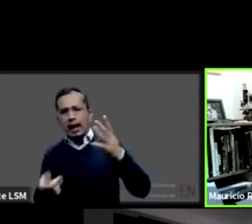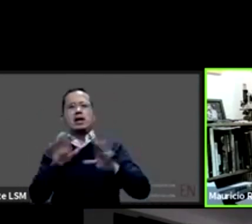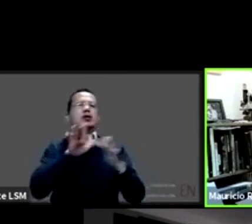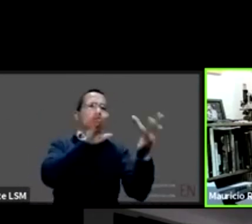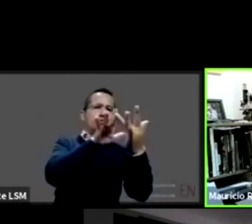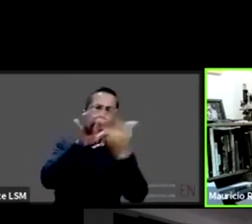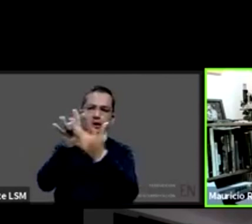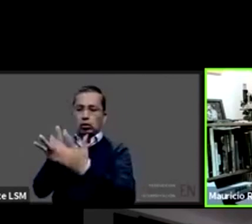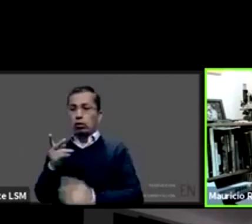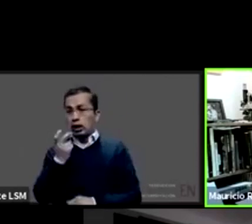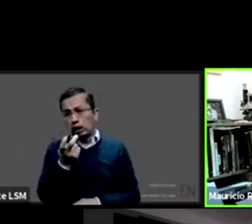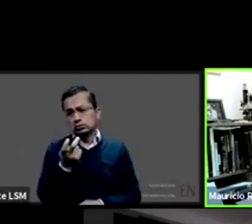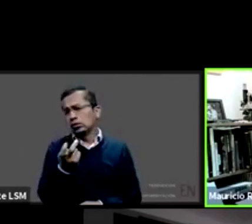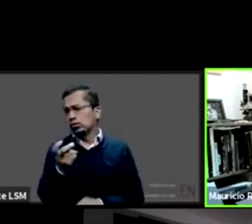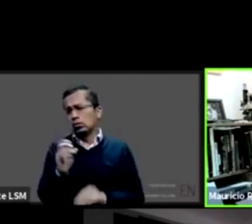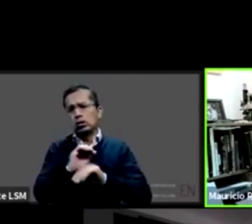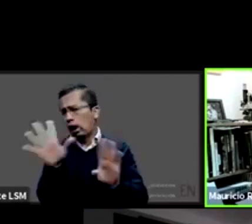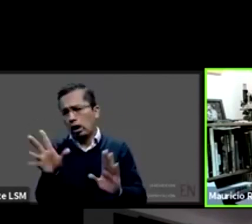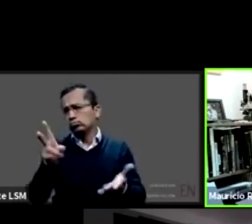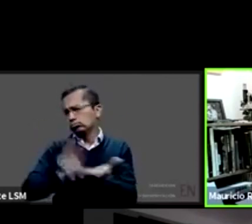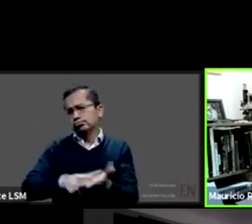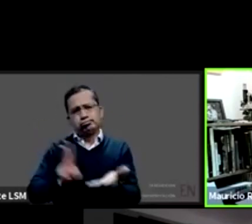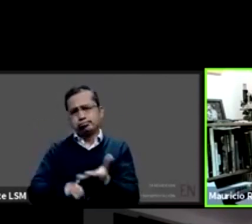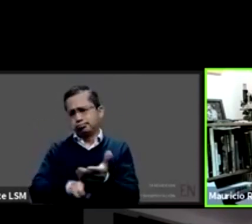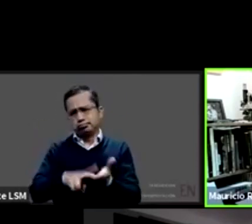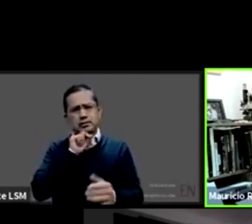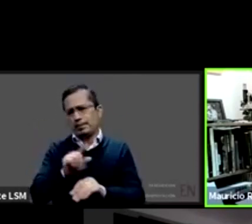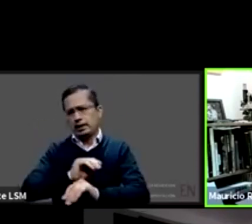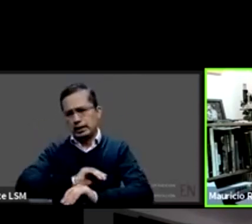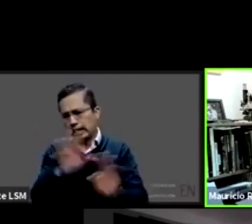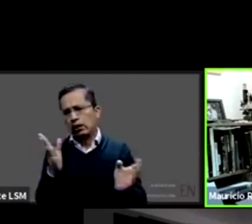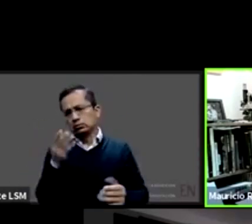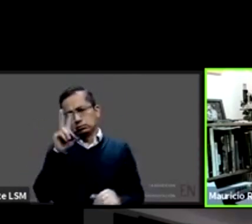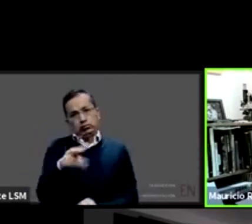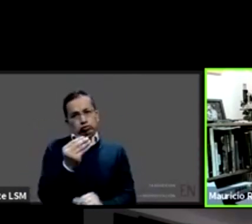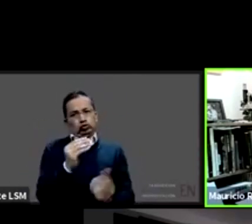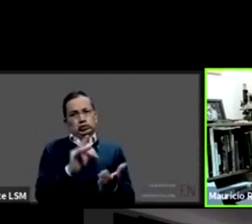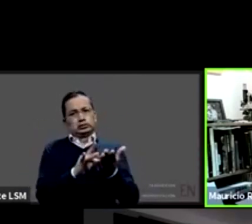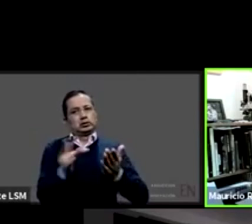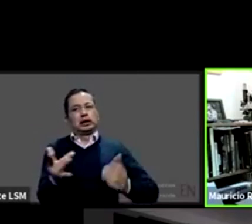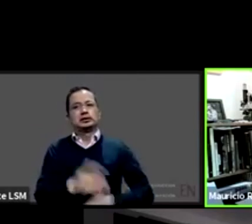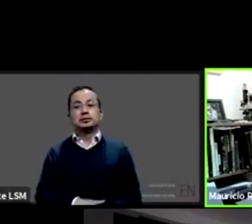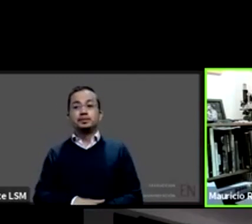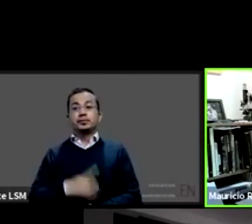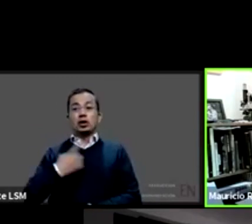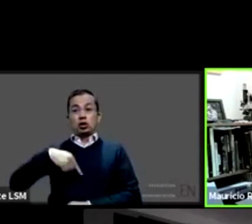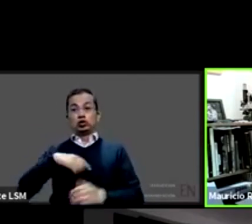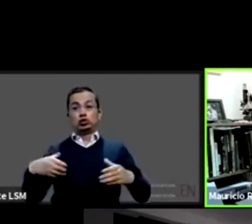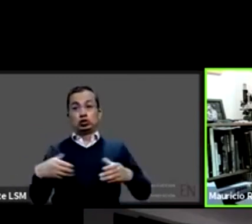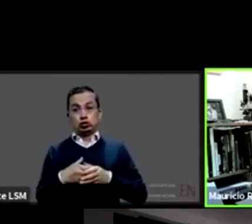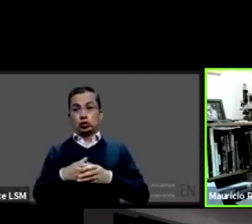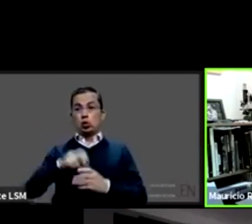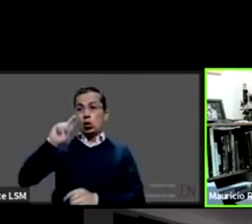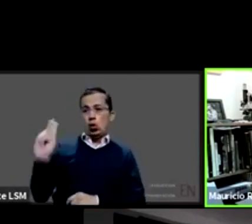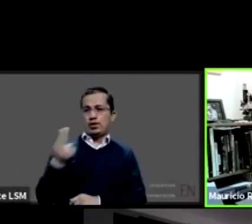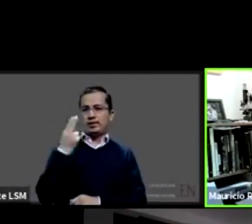es también valiosísimo se los se los tenemos que agradecer nosotros desde la universidad nacional pues articulamos